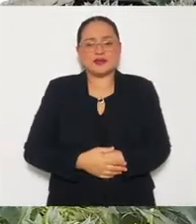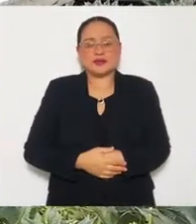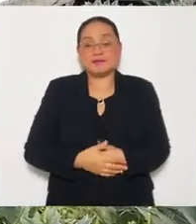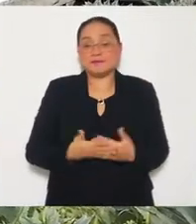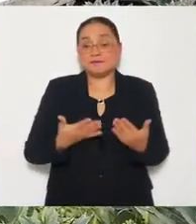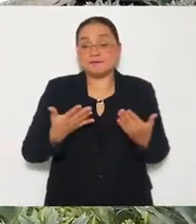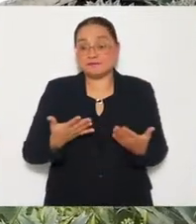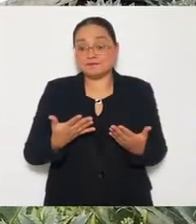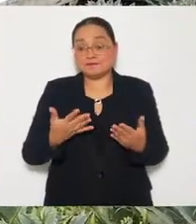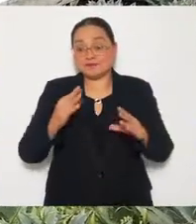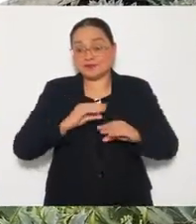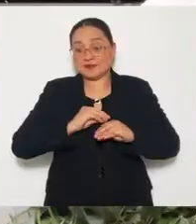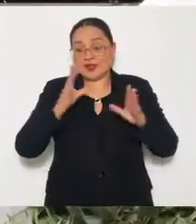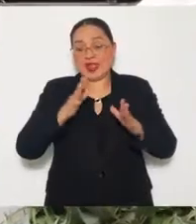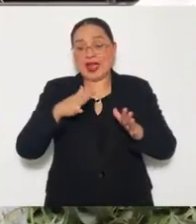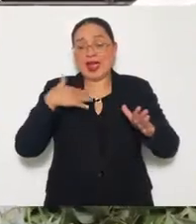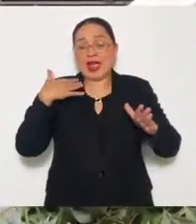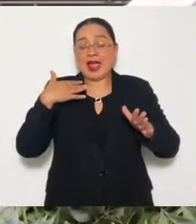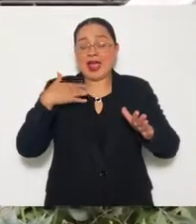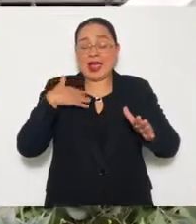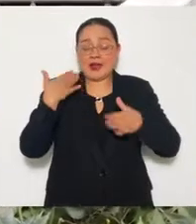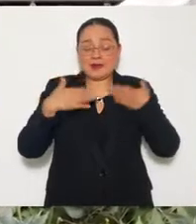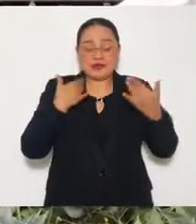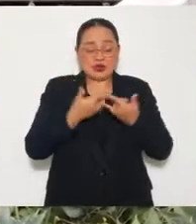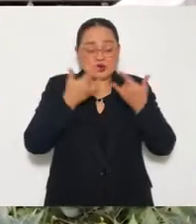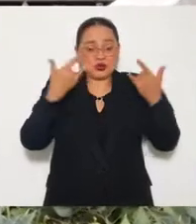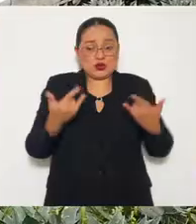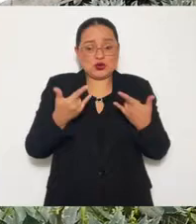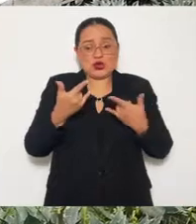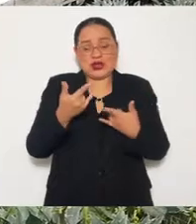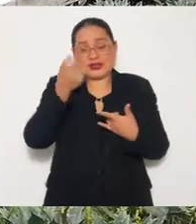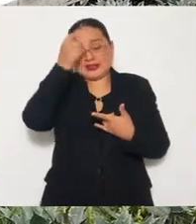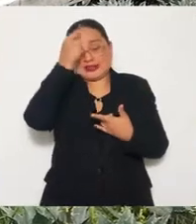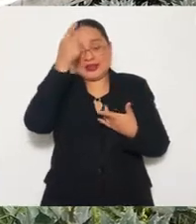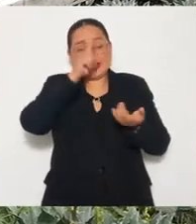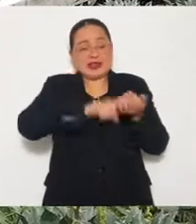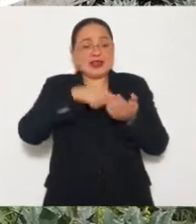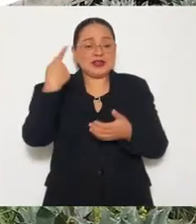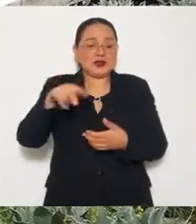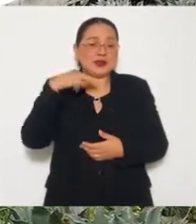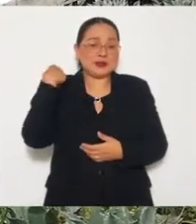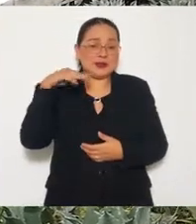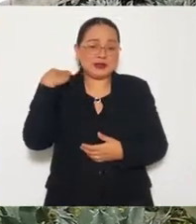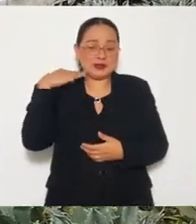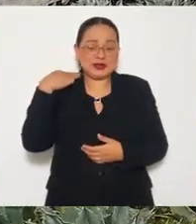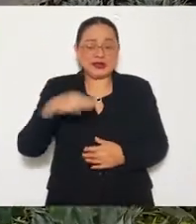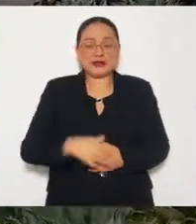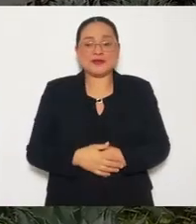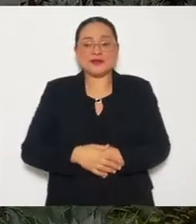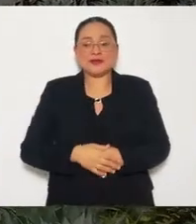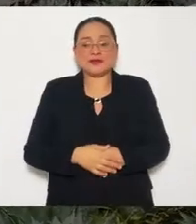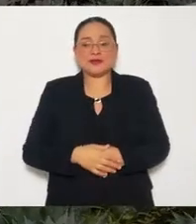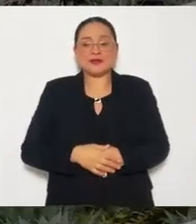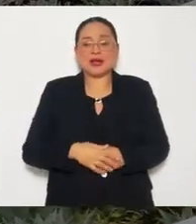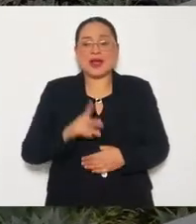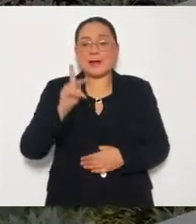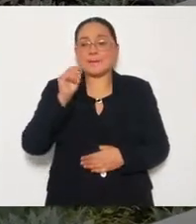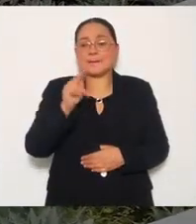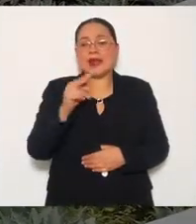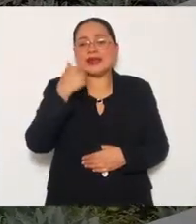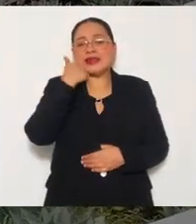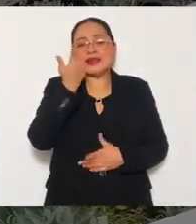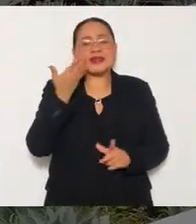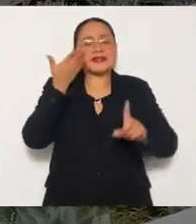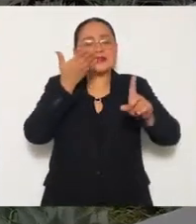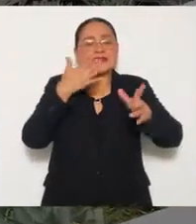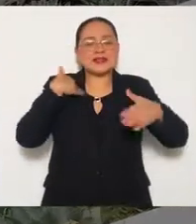Ah, pues las aventuras del ingenioso Hidalgo, Don Quijote el Michoacano. ¿Cuál es tu plan ideal si lo